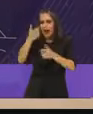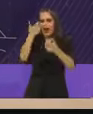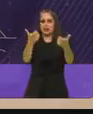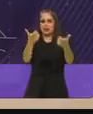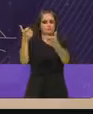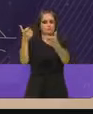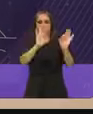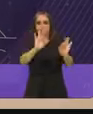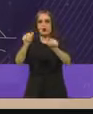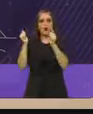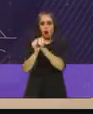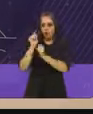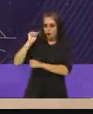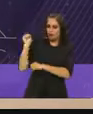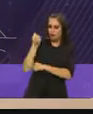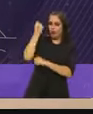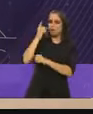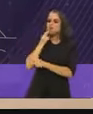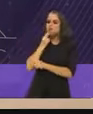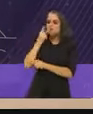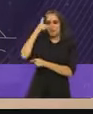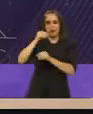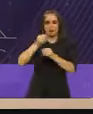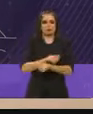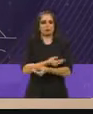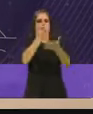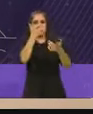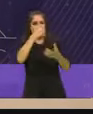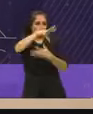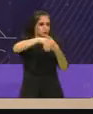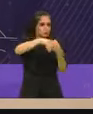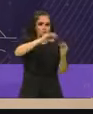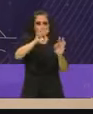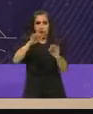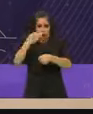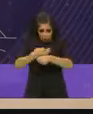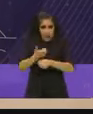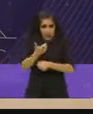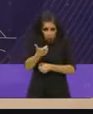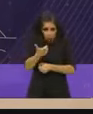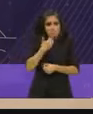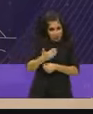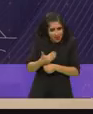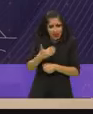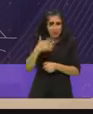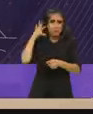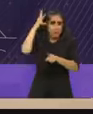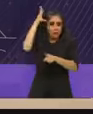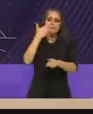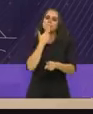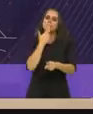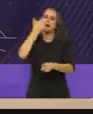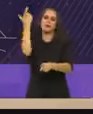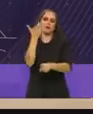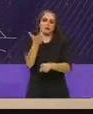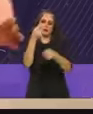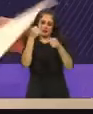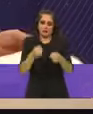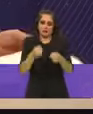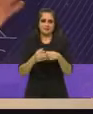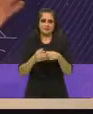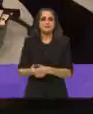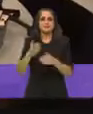tecnología. En economía vamos bien y vamos a ir mejor. Gracias, candidata.